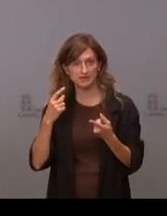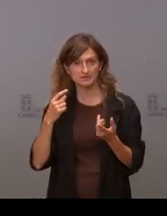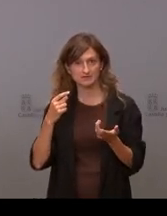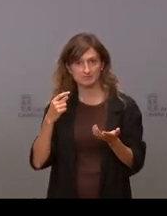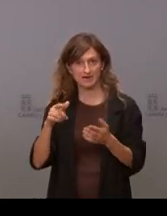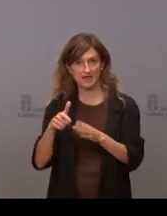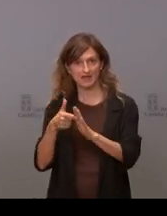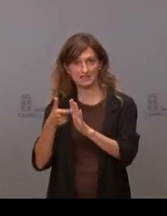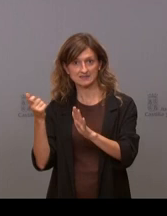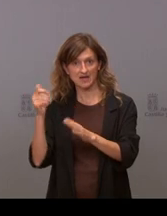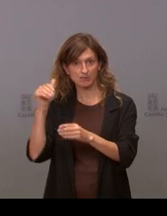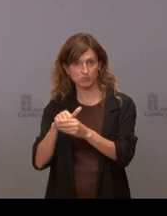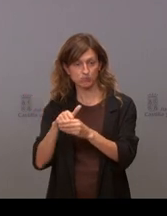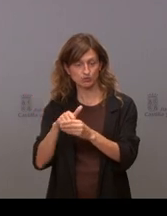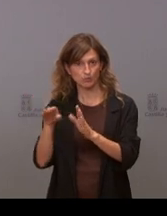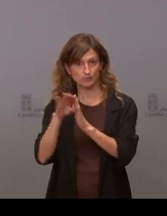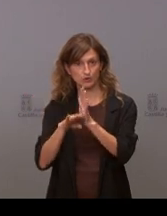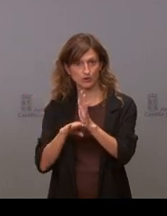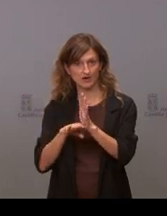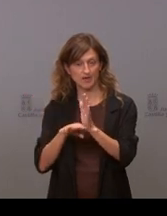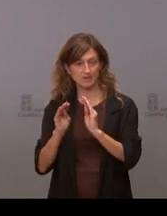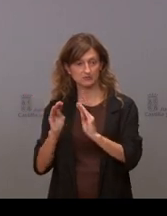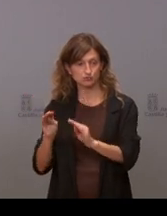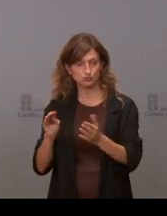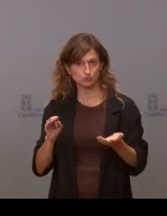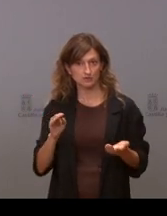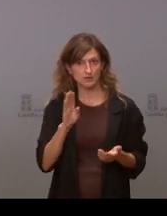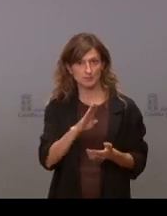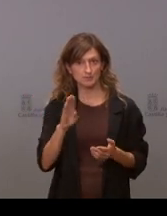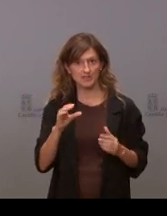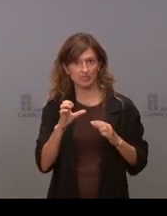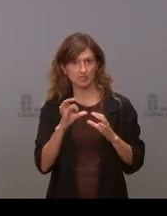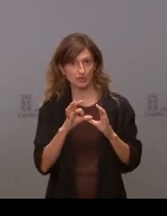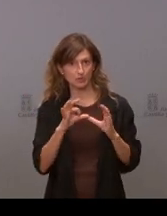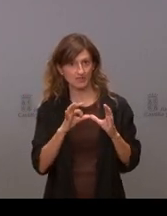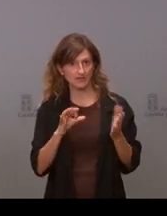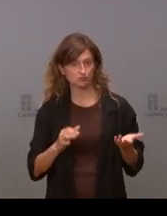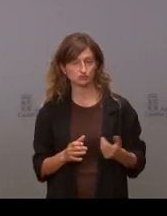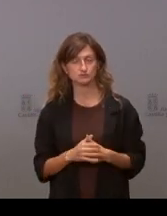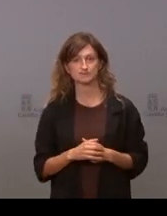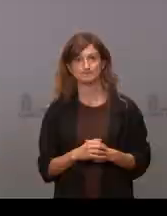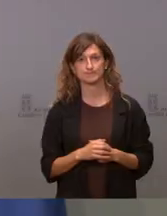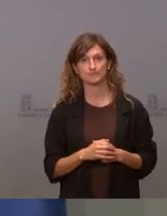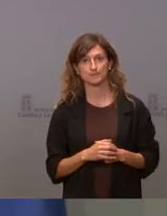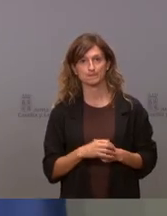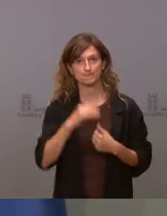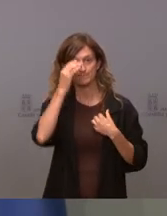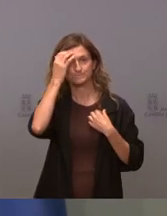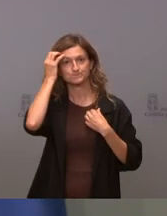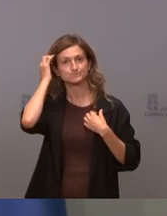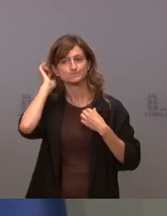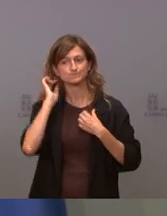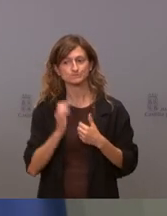retirar ese supuesto programa que era de PP y Ciudadanos como explicó en su discurso considero